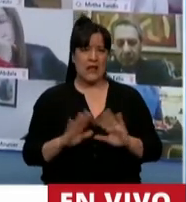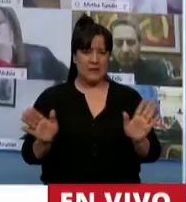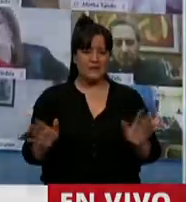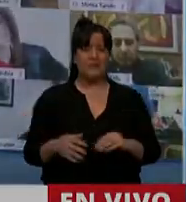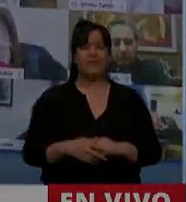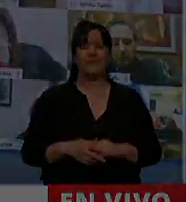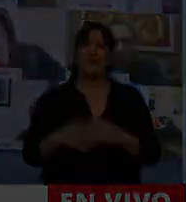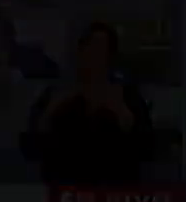gracias diputada tiene la palabra